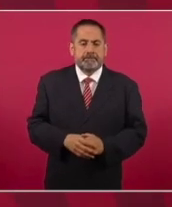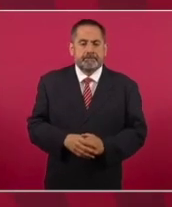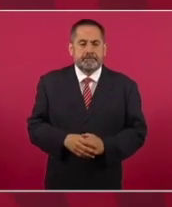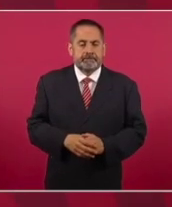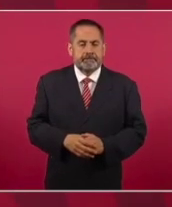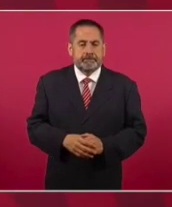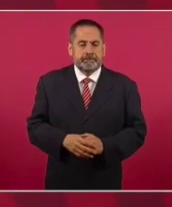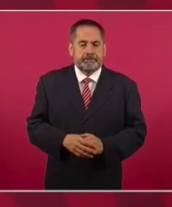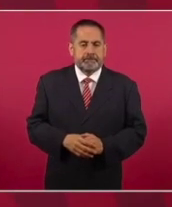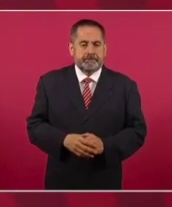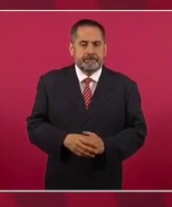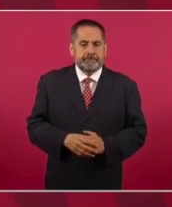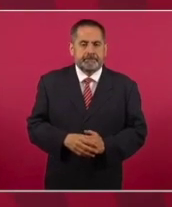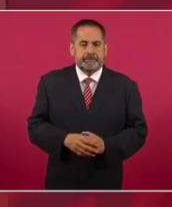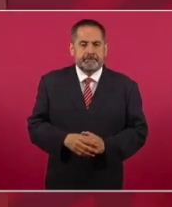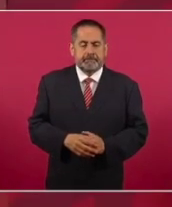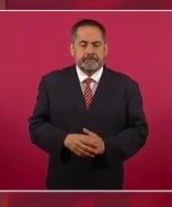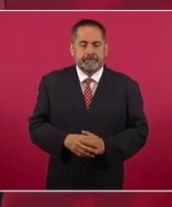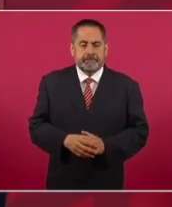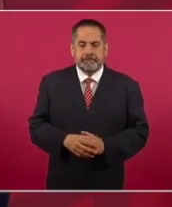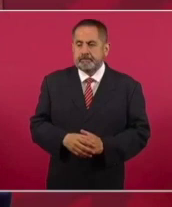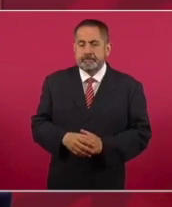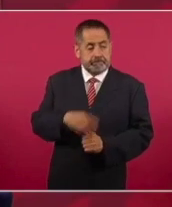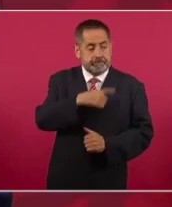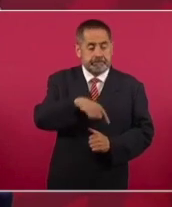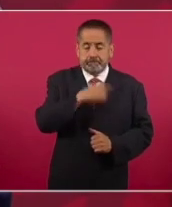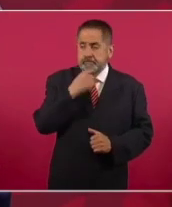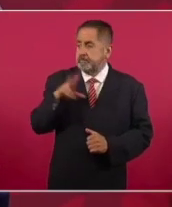Ellos satanizaron el subsidio